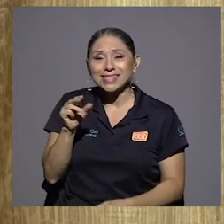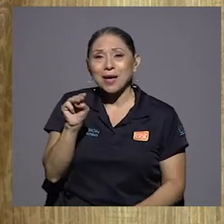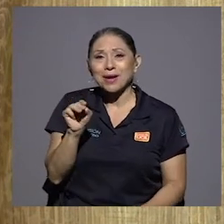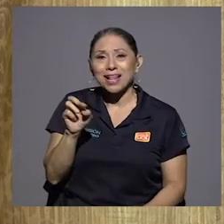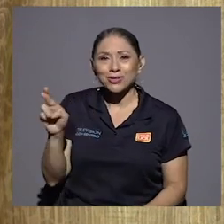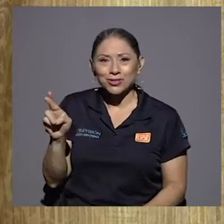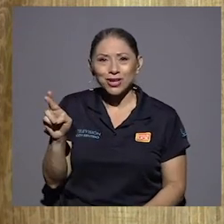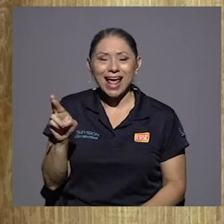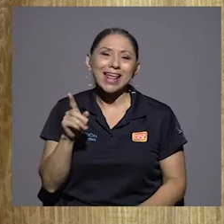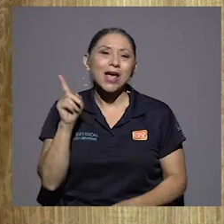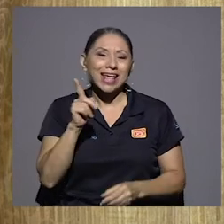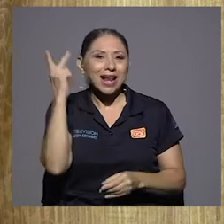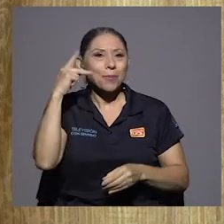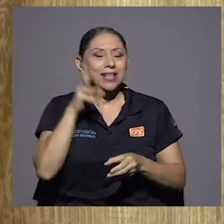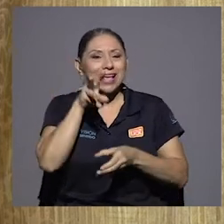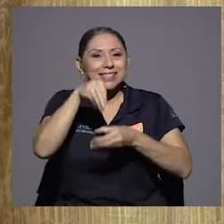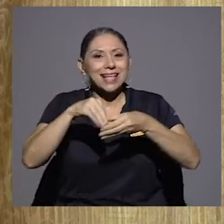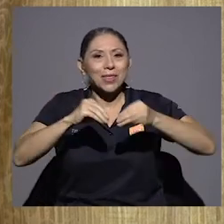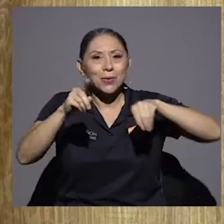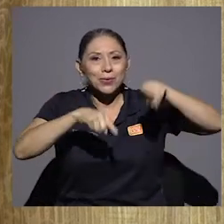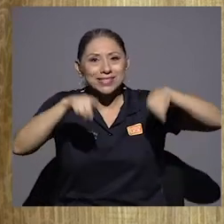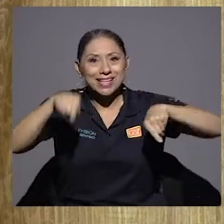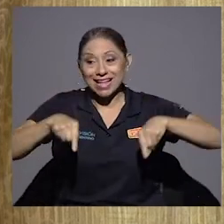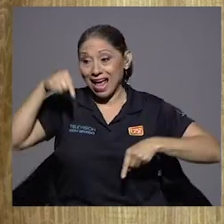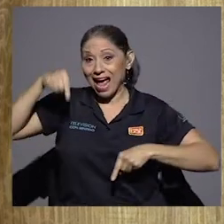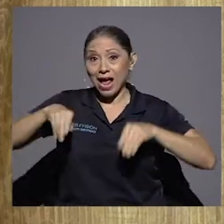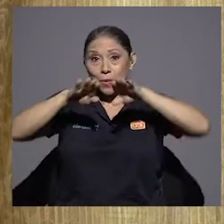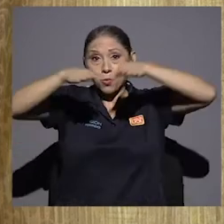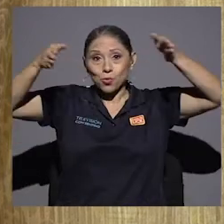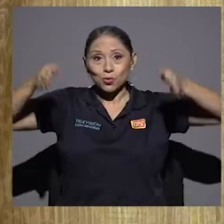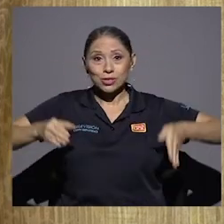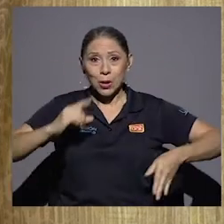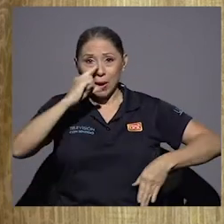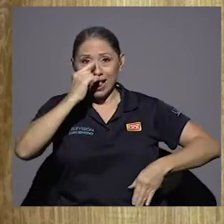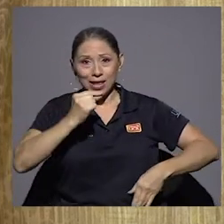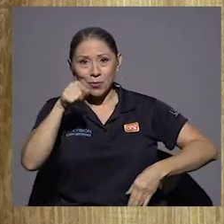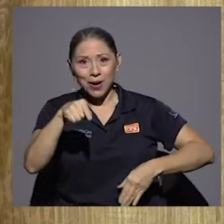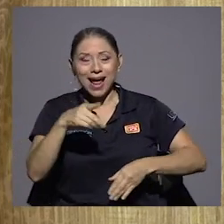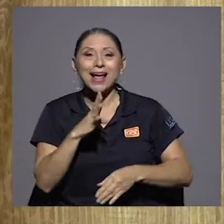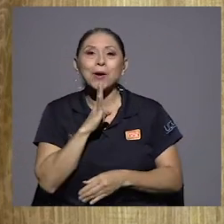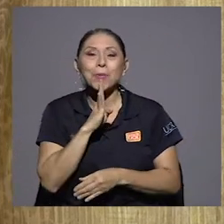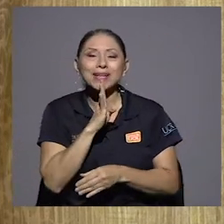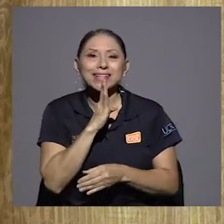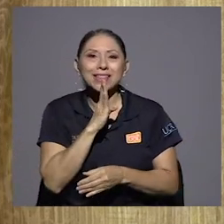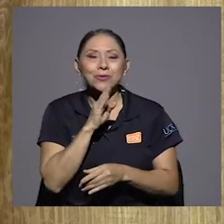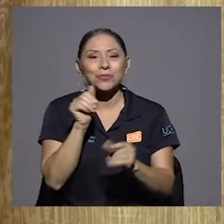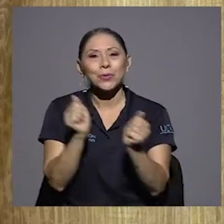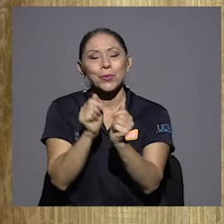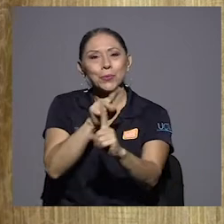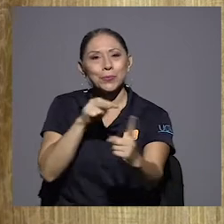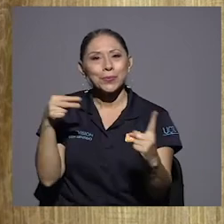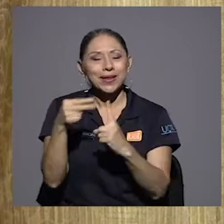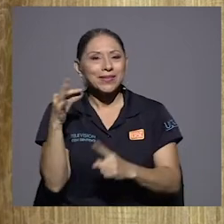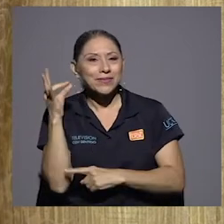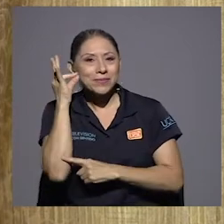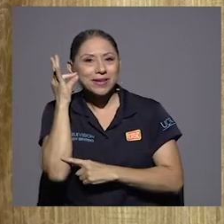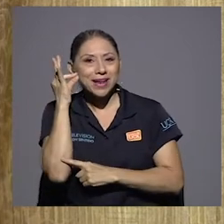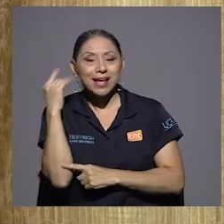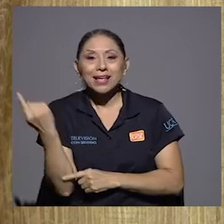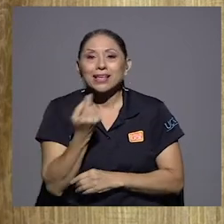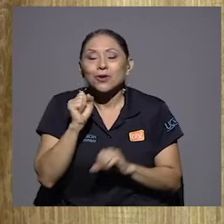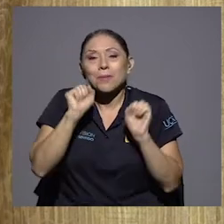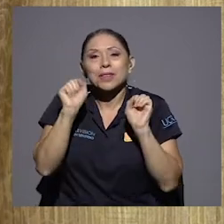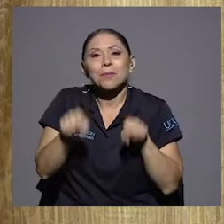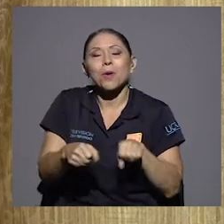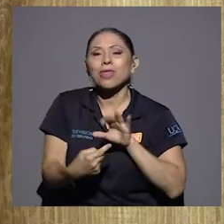Rosario, de un estadista. Estamos desde el Museo Calderón Guardia, conversando desde esa mirada femenina que solamente puedo